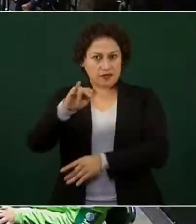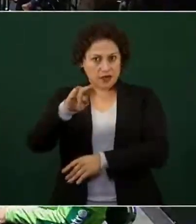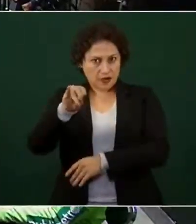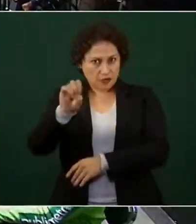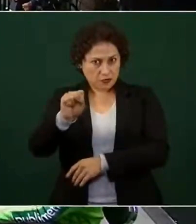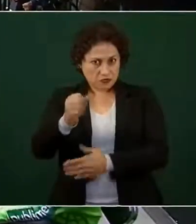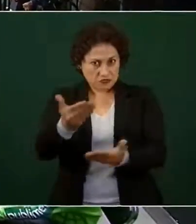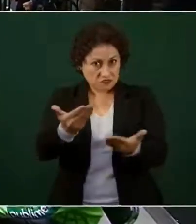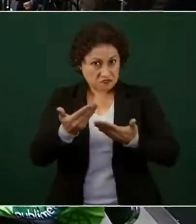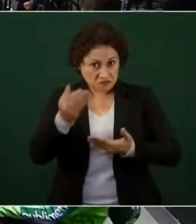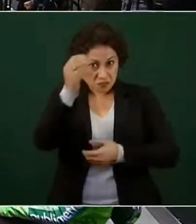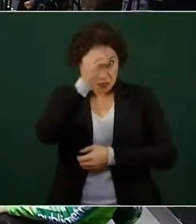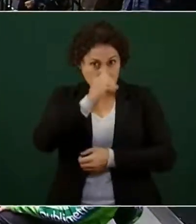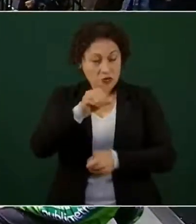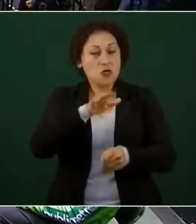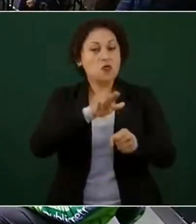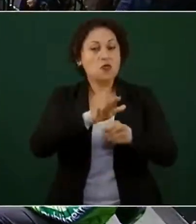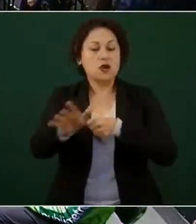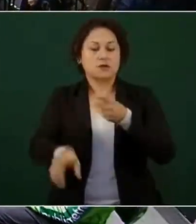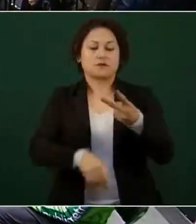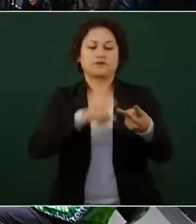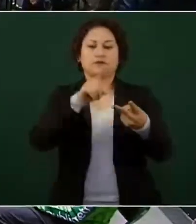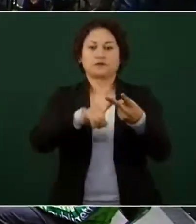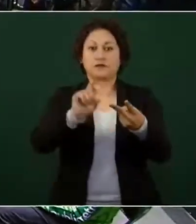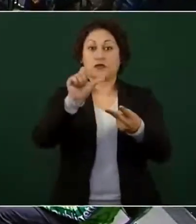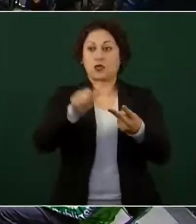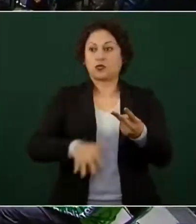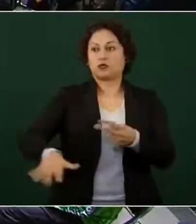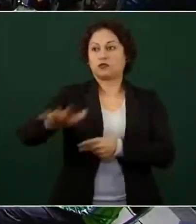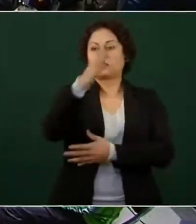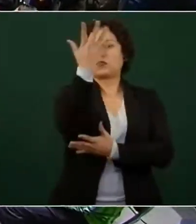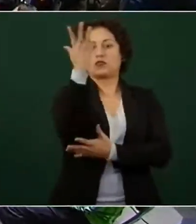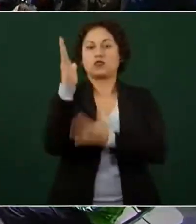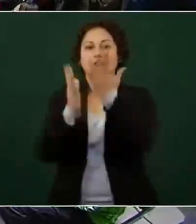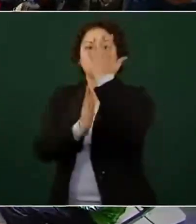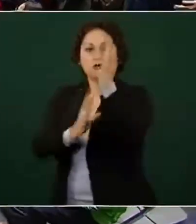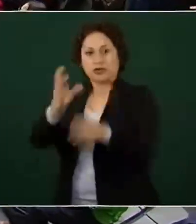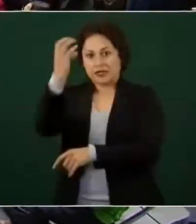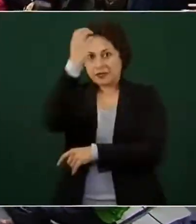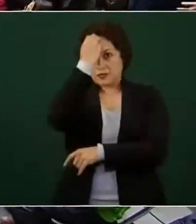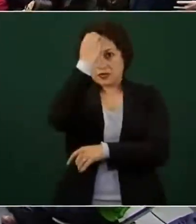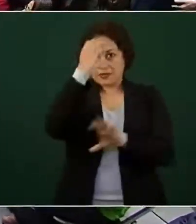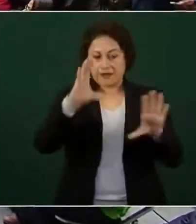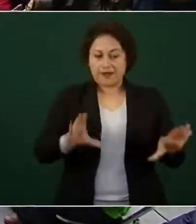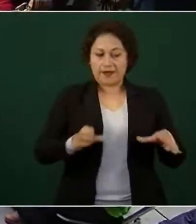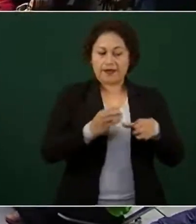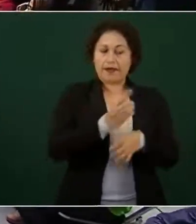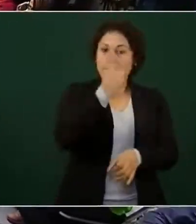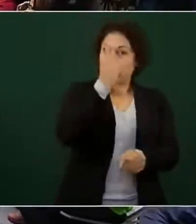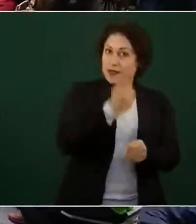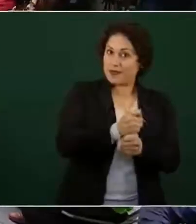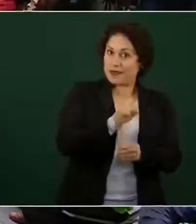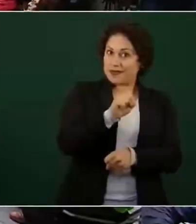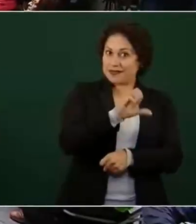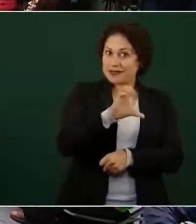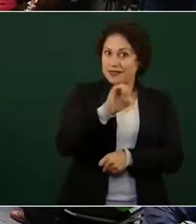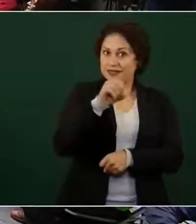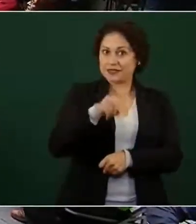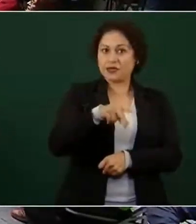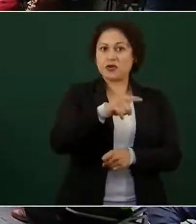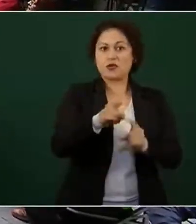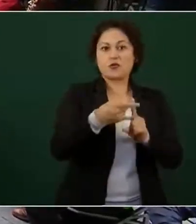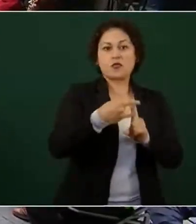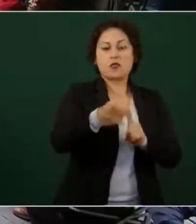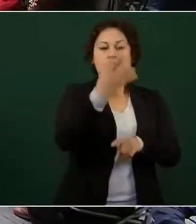presidente, aprovechando el tema del Bosque de Chapultepec, en el inicio de la primera sección del bosque, donde está la Puerta de los Leones, se encuentra un